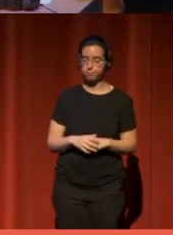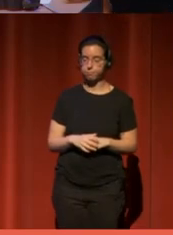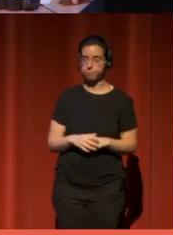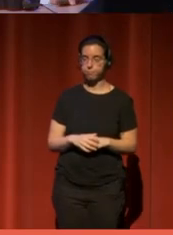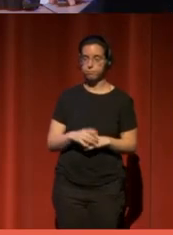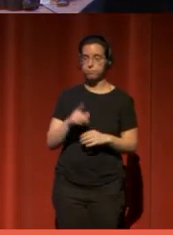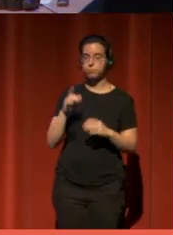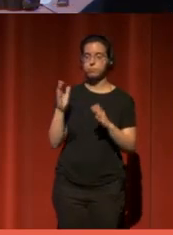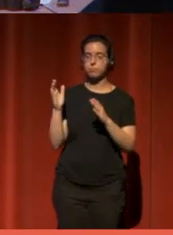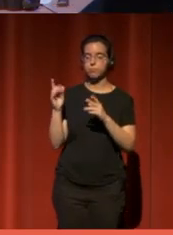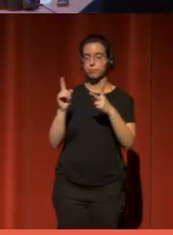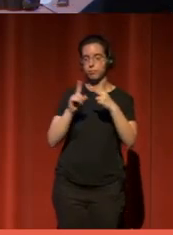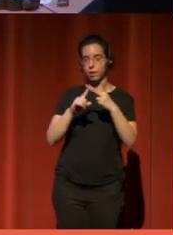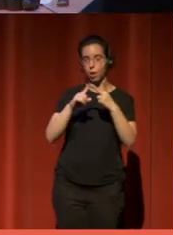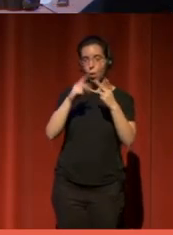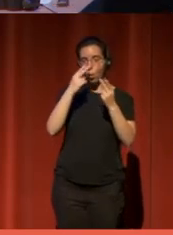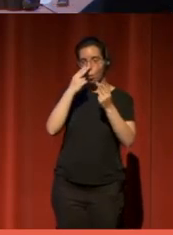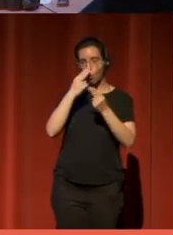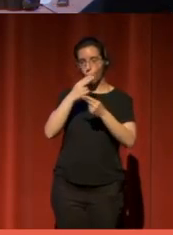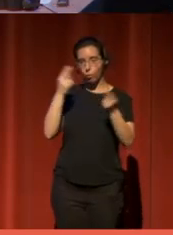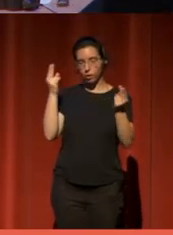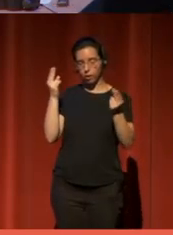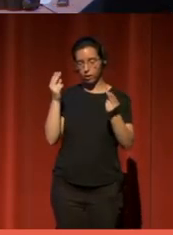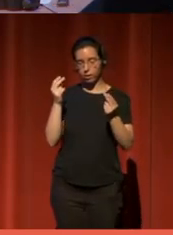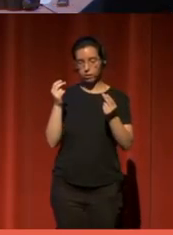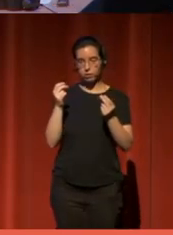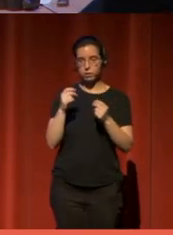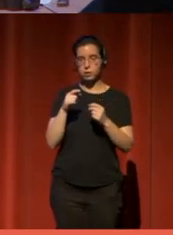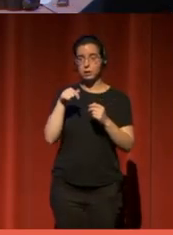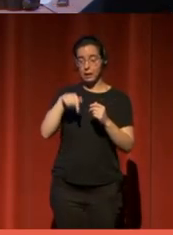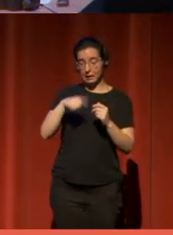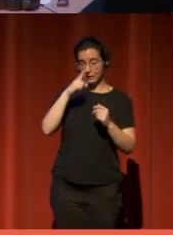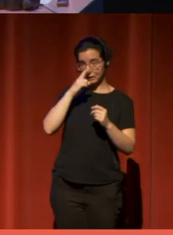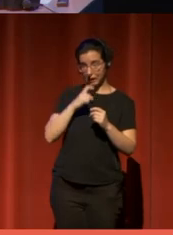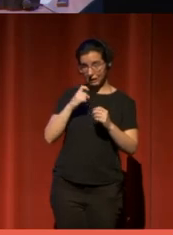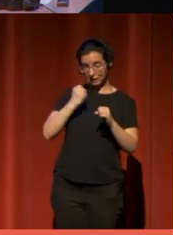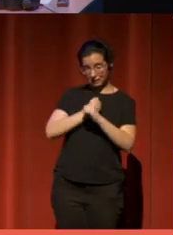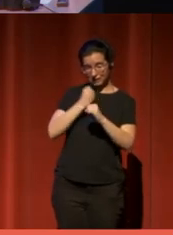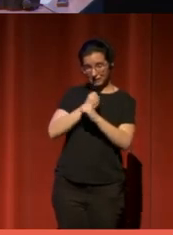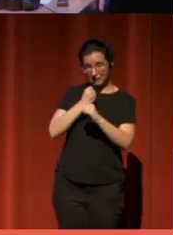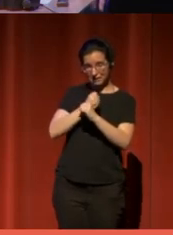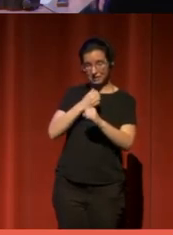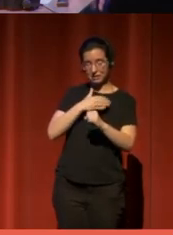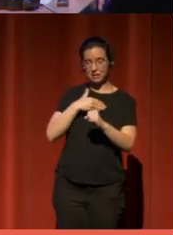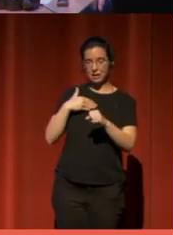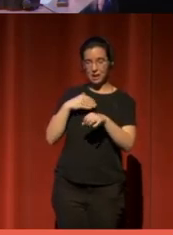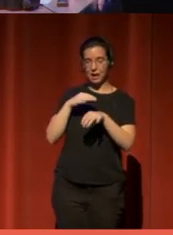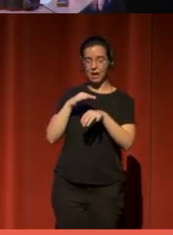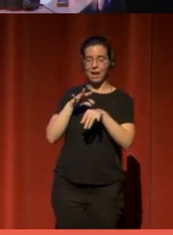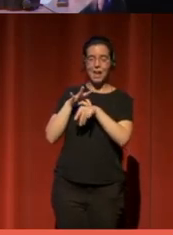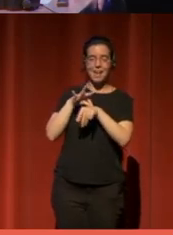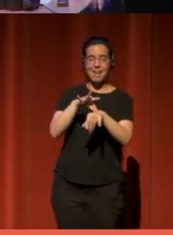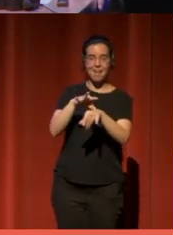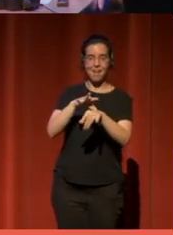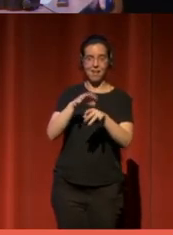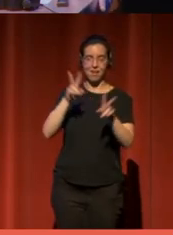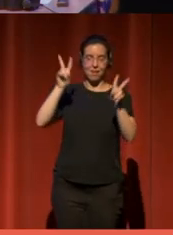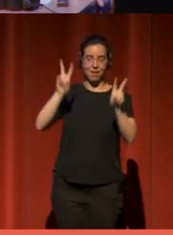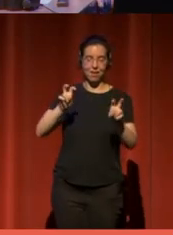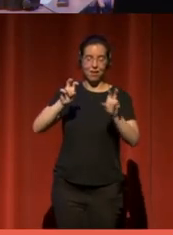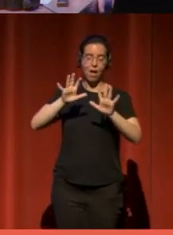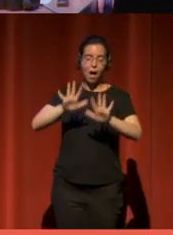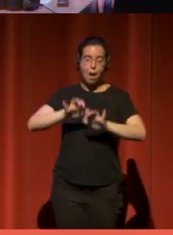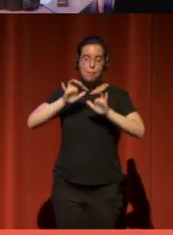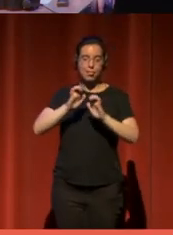Publicar. Este año hemos trabajado en la publicación de la guía Aprender en la biblioteca, que es el resultado de una